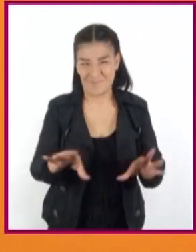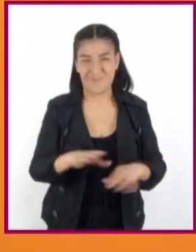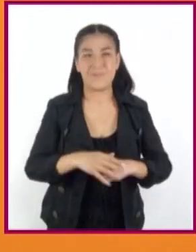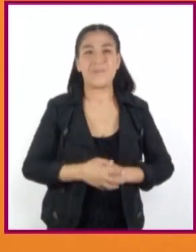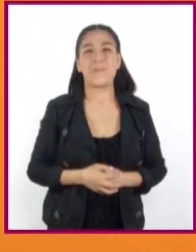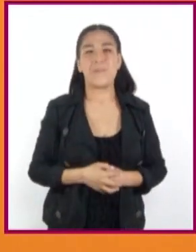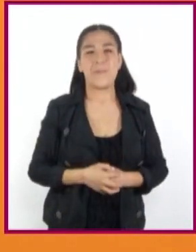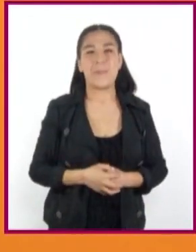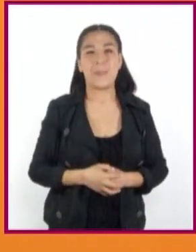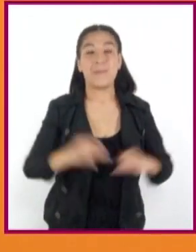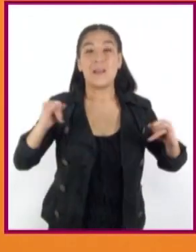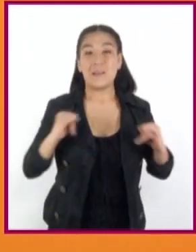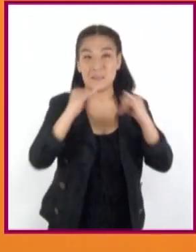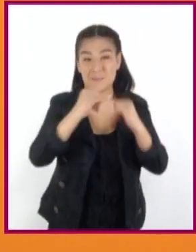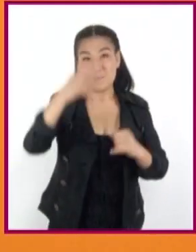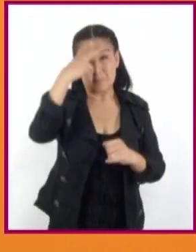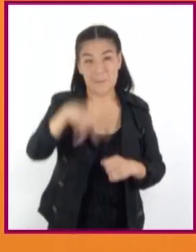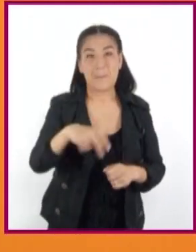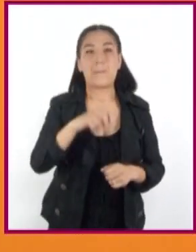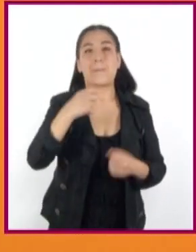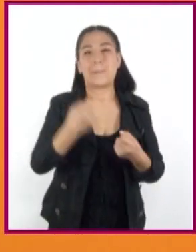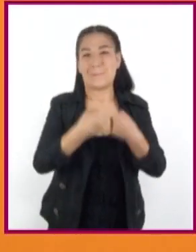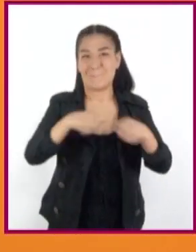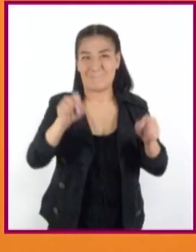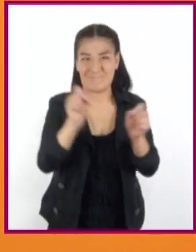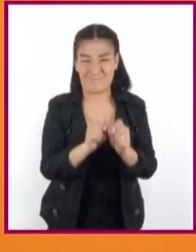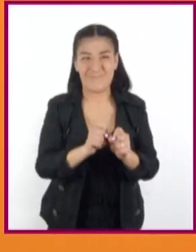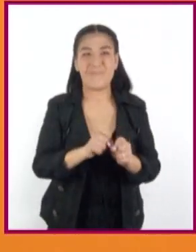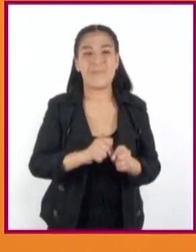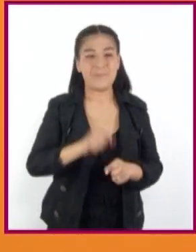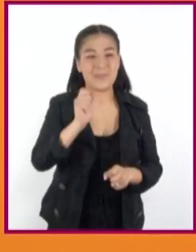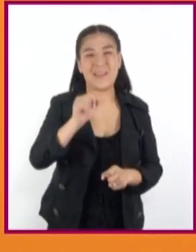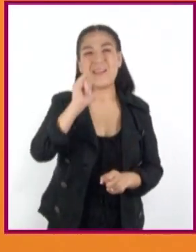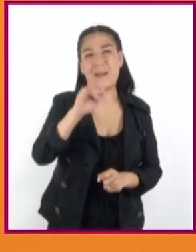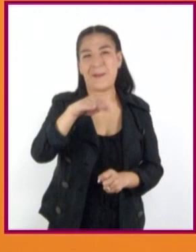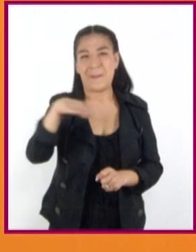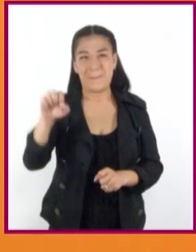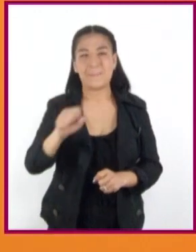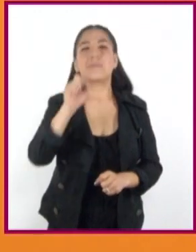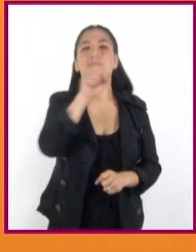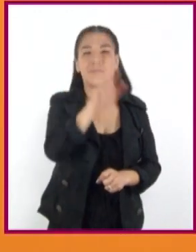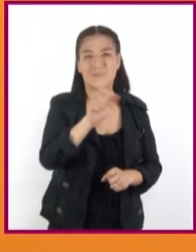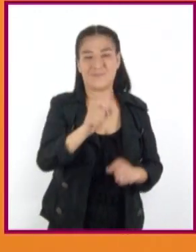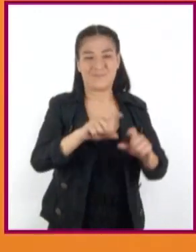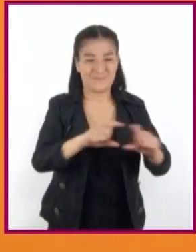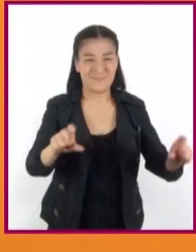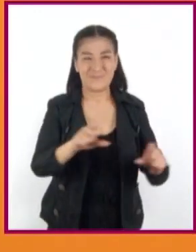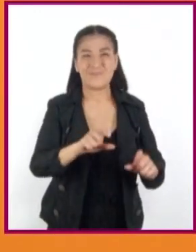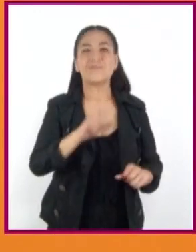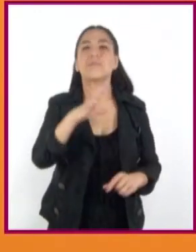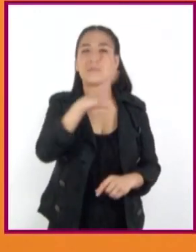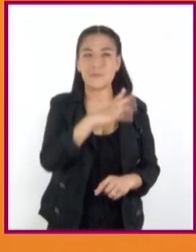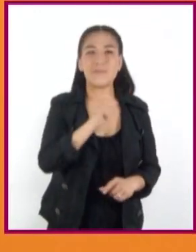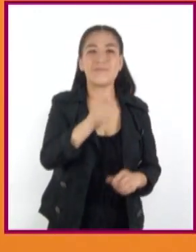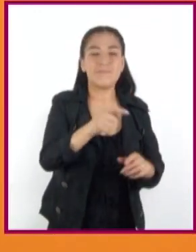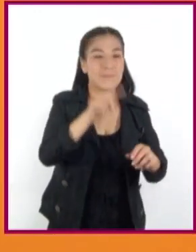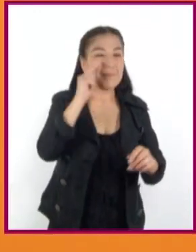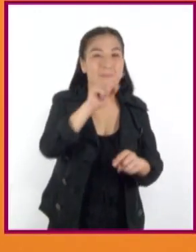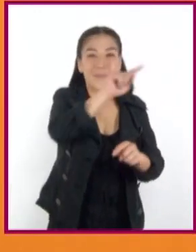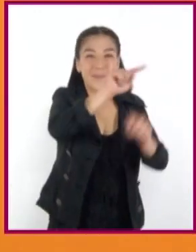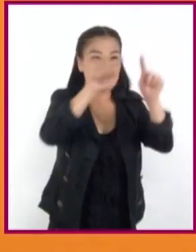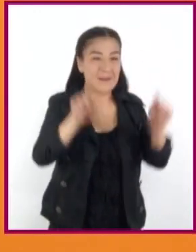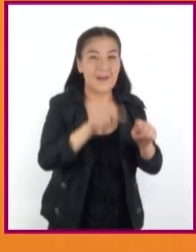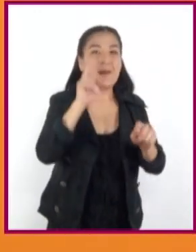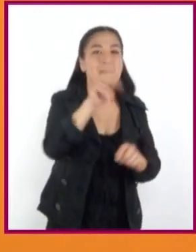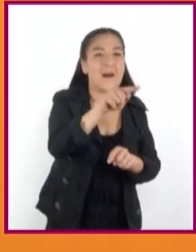El Instituto Mexicano del Seguro Social, IMSS, en su portal de salud en línea, hay un apartado de adicciones en el que